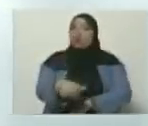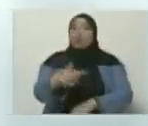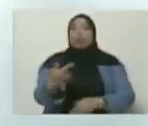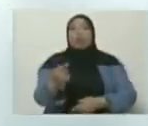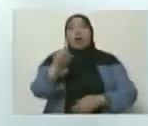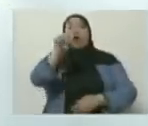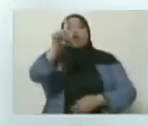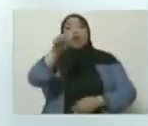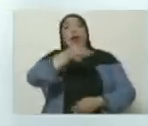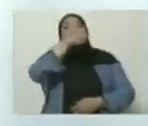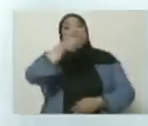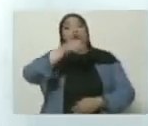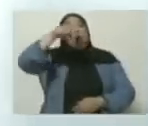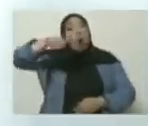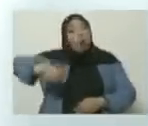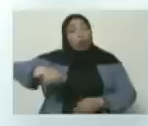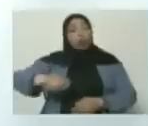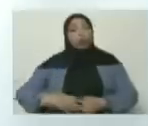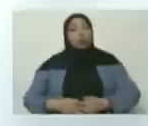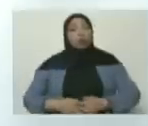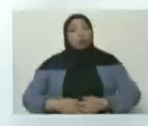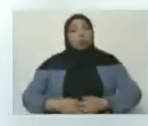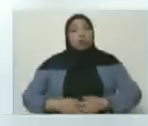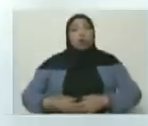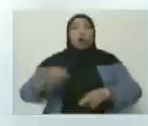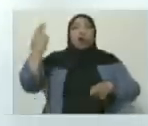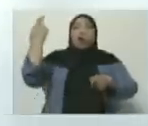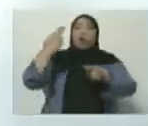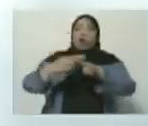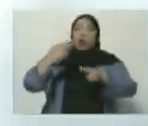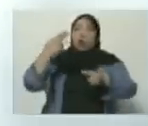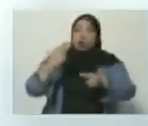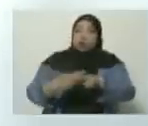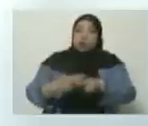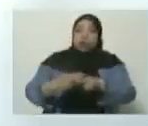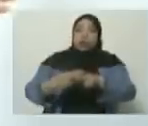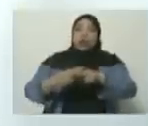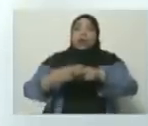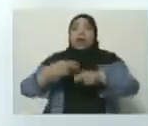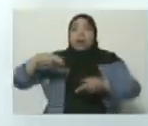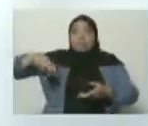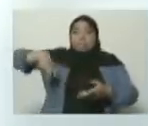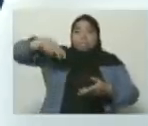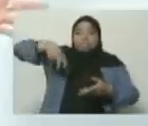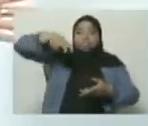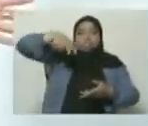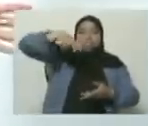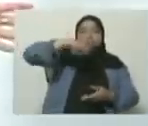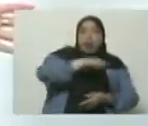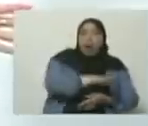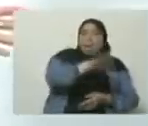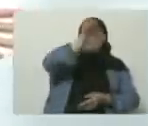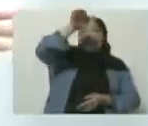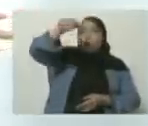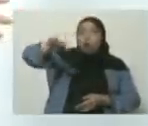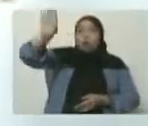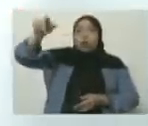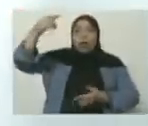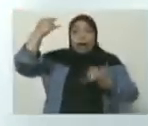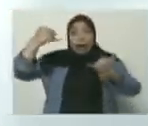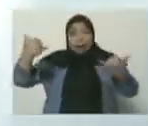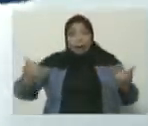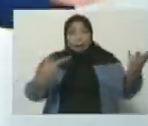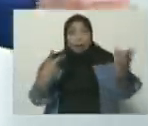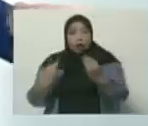una de la tarde del día de hoy estarán prohibidos los ARPES. Me acompaña aquí el almirante en jefe Remigio Ceballos,